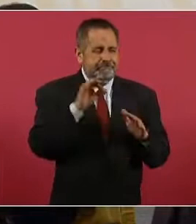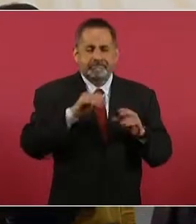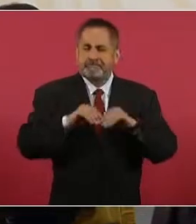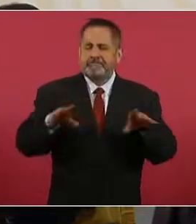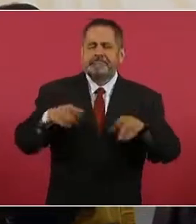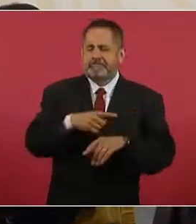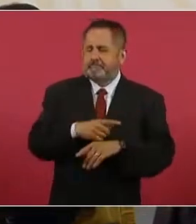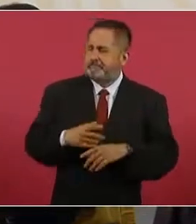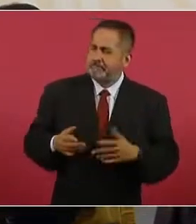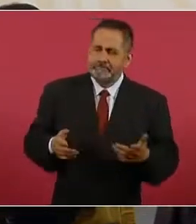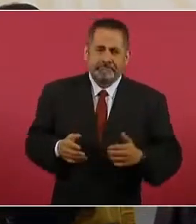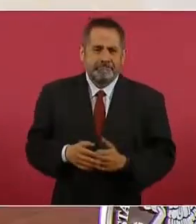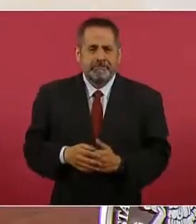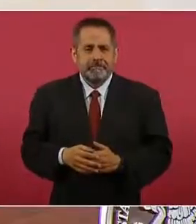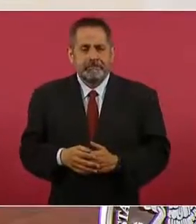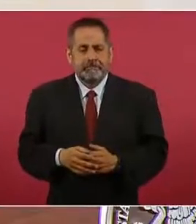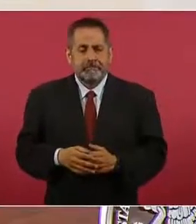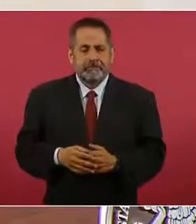mensajes